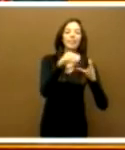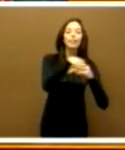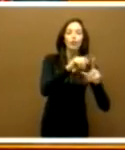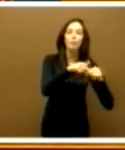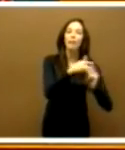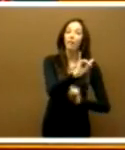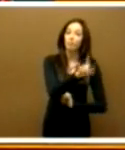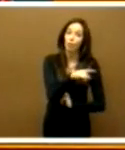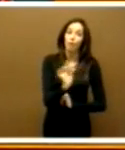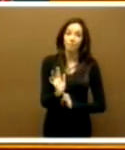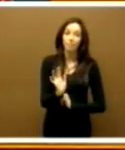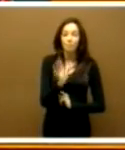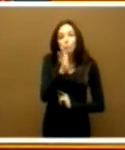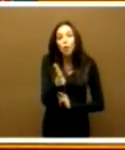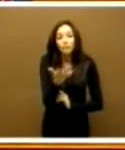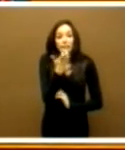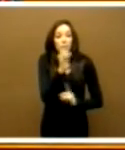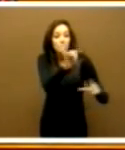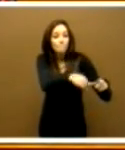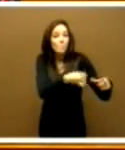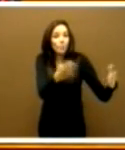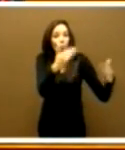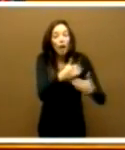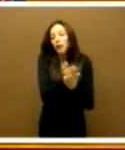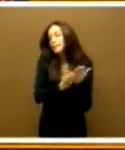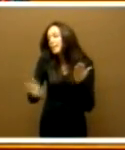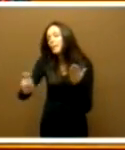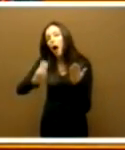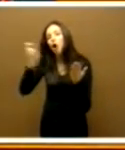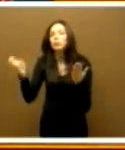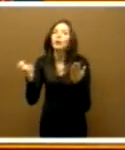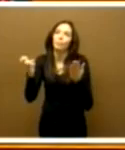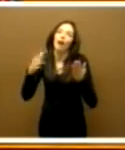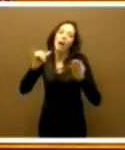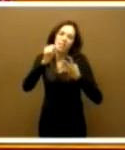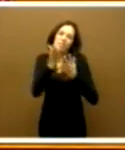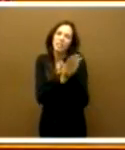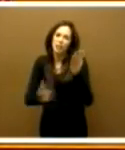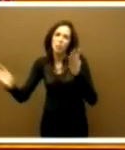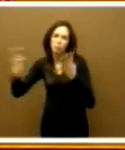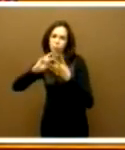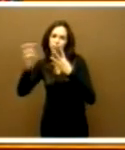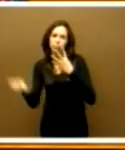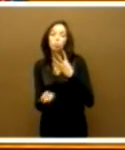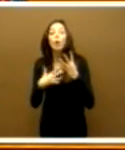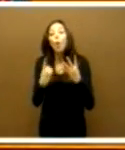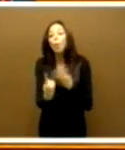Porque, de lo contrario, la única alternativa, independientemente de otras muchas más, serían las actividades extraescolares.